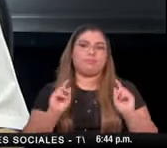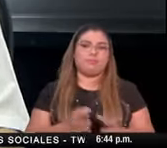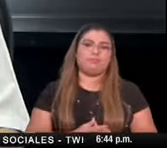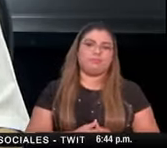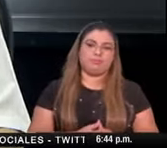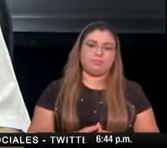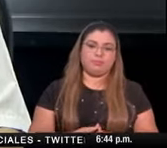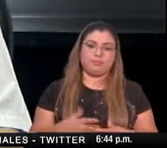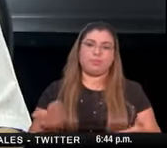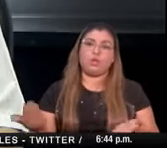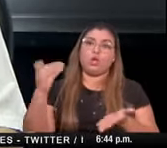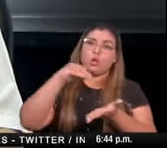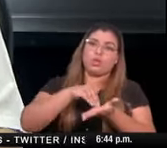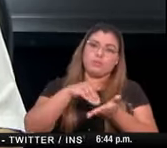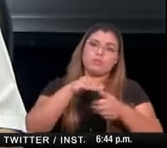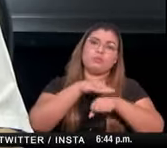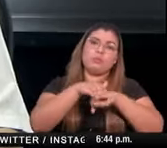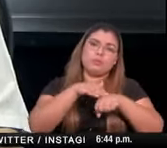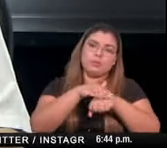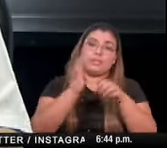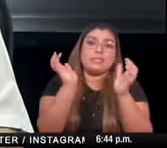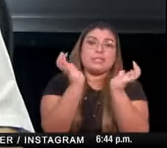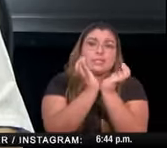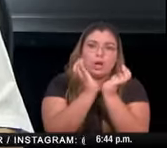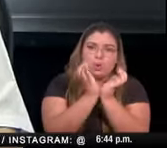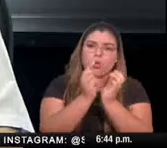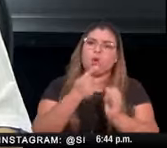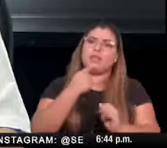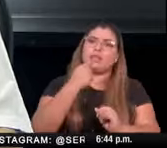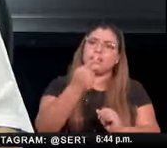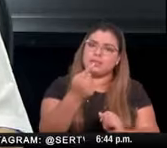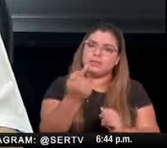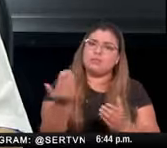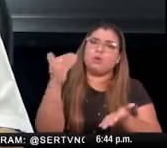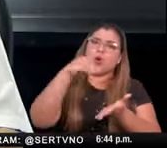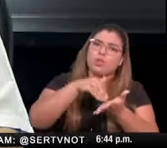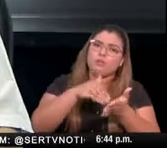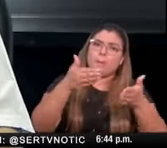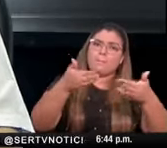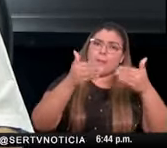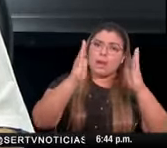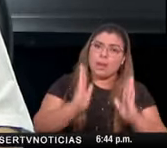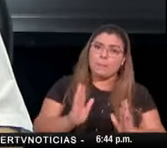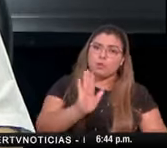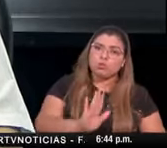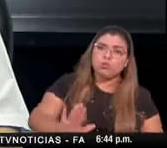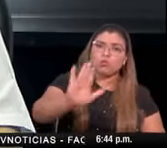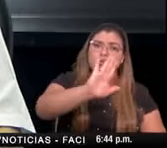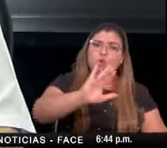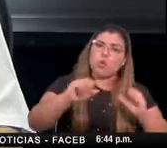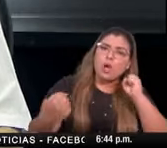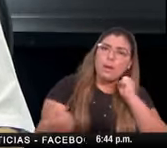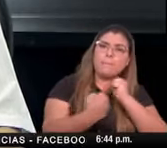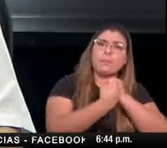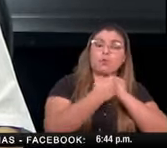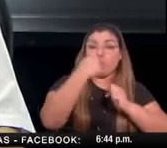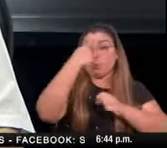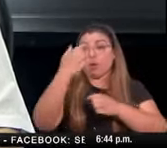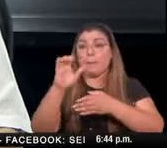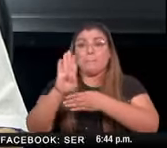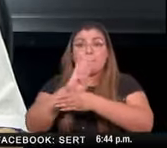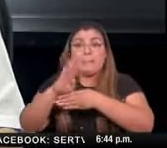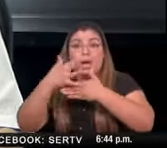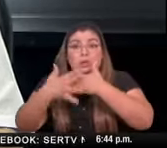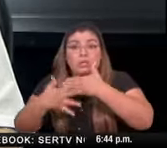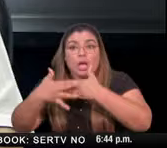de nuevo la caja de seguro social le insiste a ustedes panameños todos que colaboren porque el banco de